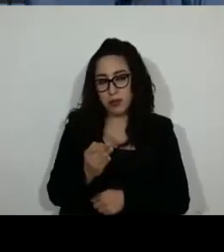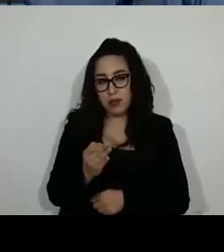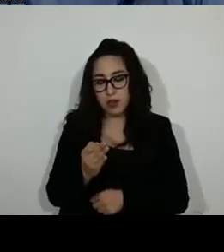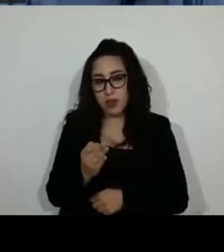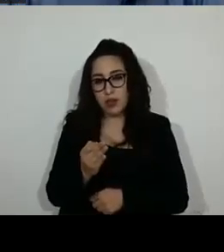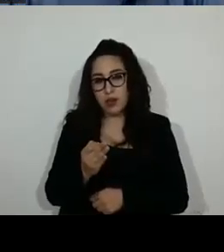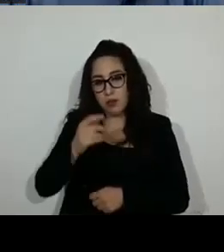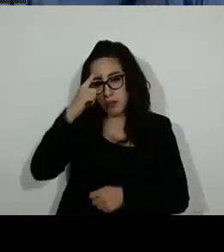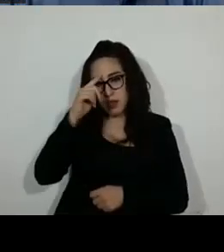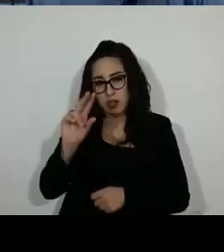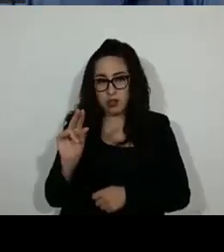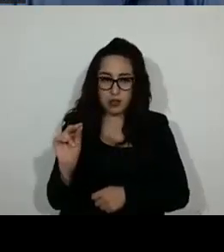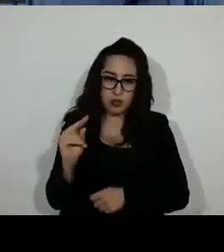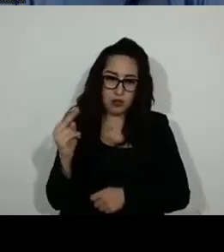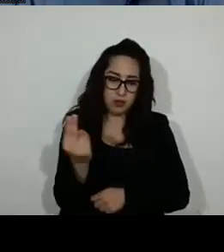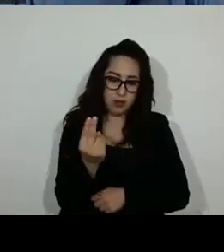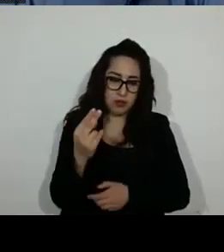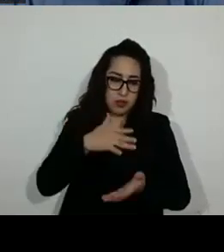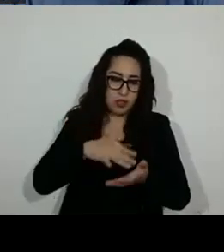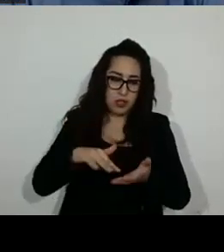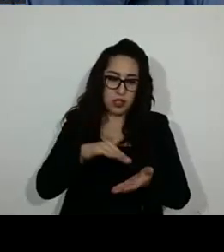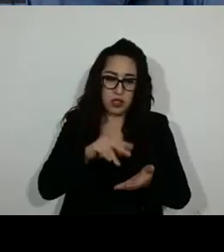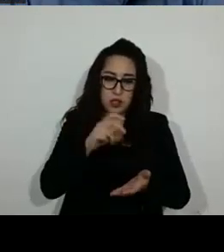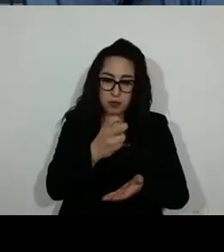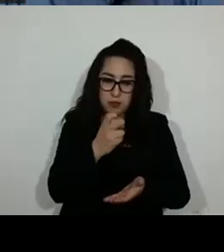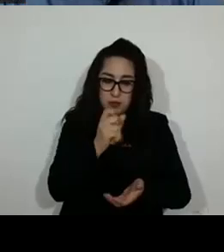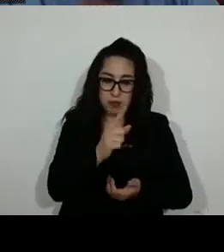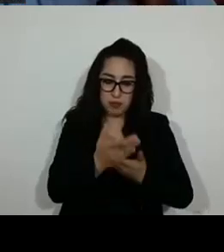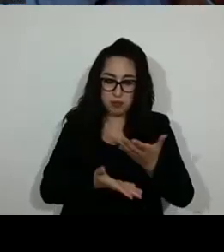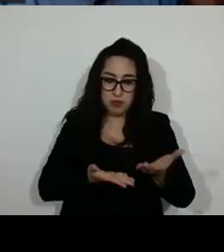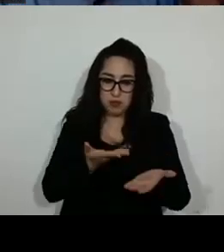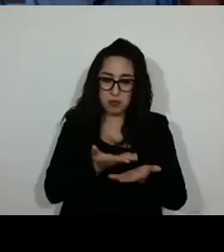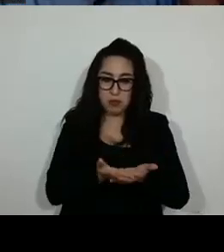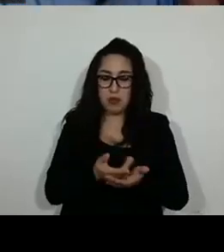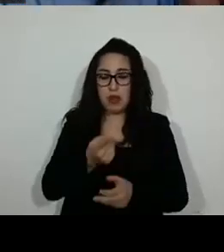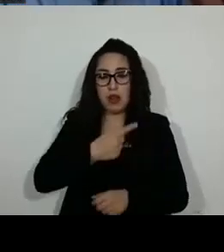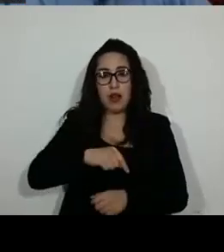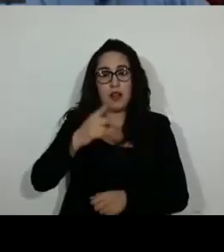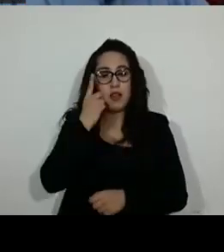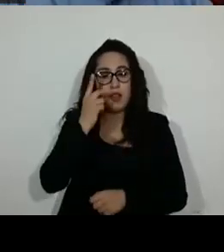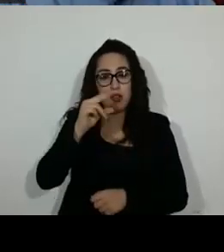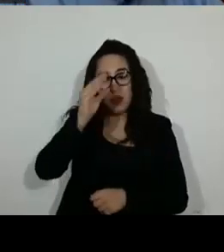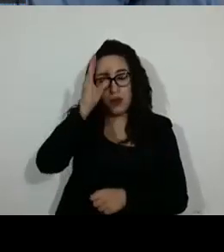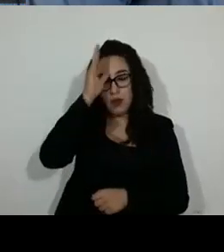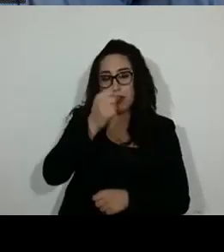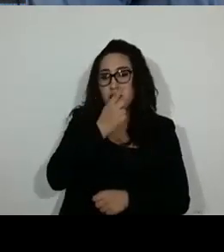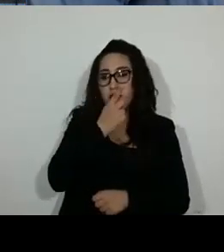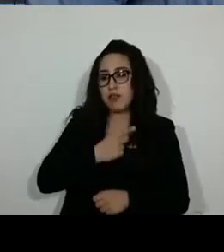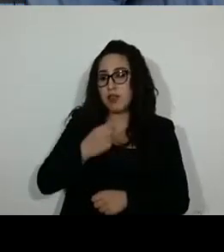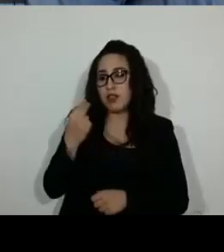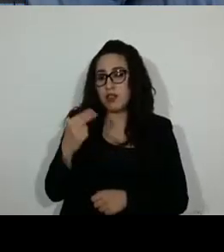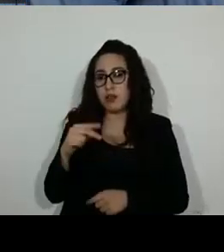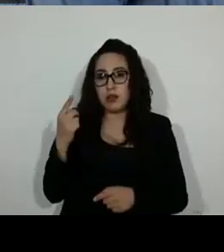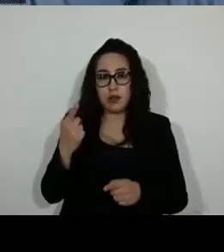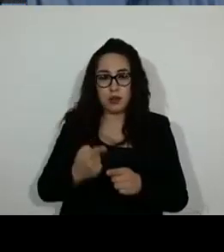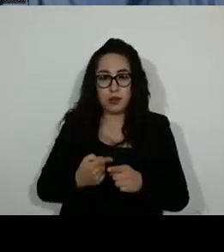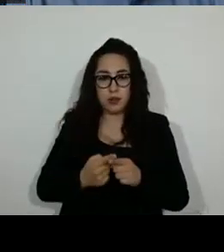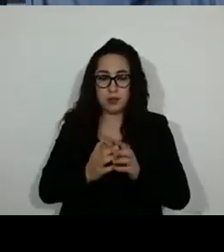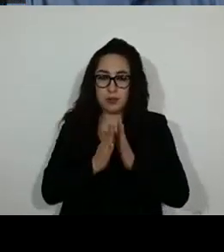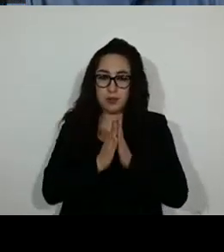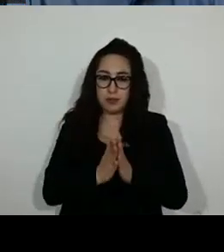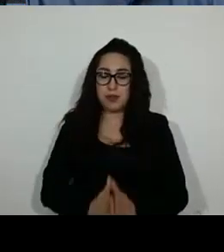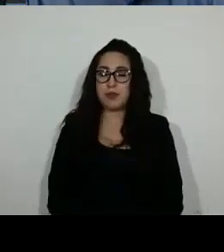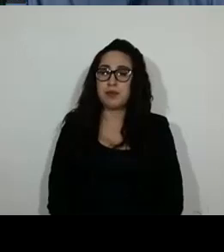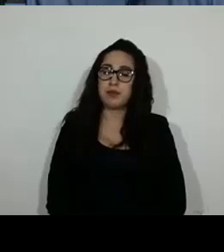es de dispensarse la lectura de dictamen de referencia, por lo que quien esté por la negativa, sí vanse a manifestar la diva voz diciendo su nombre